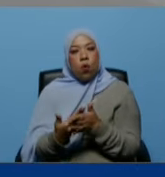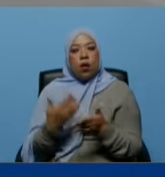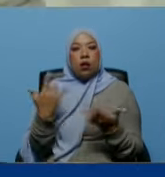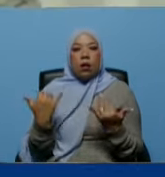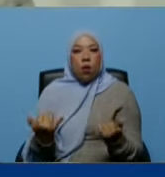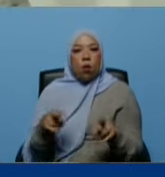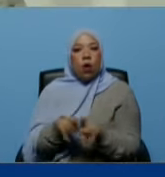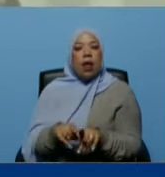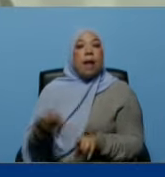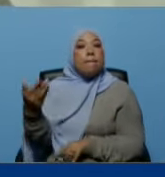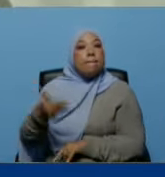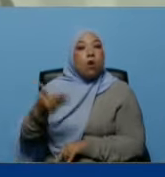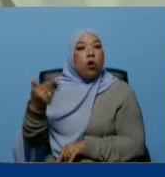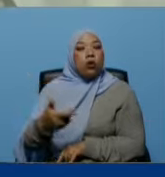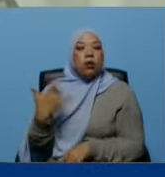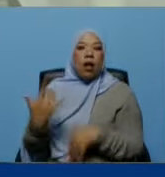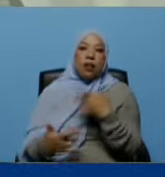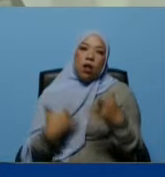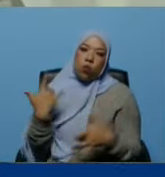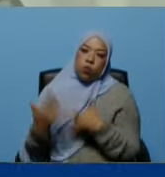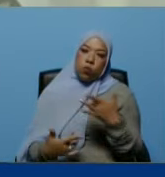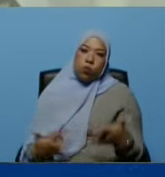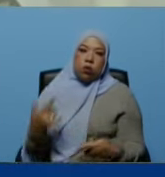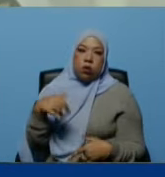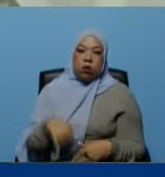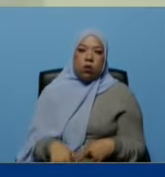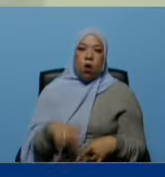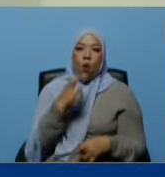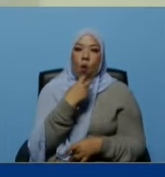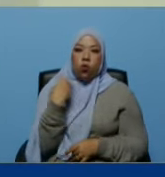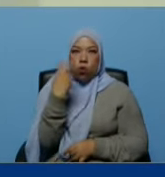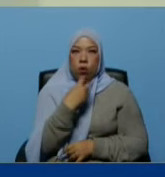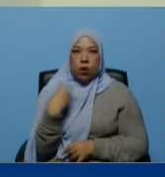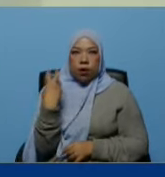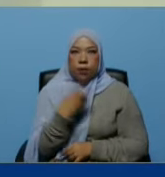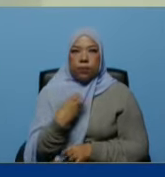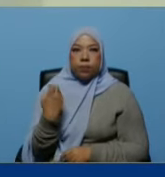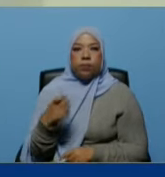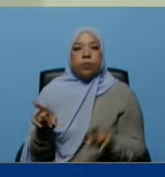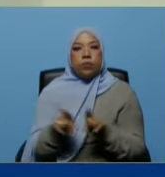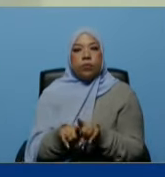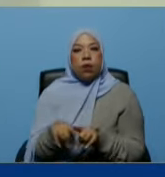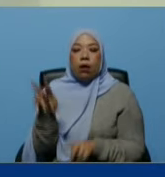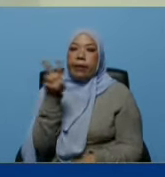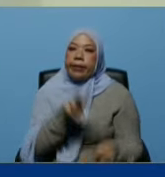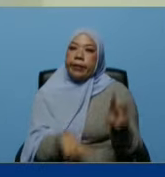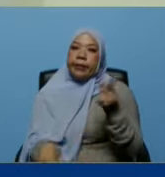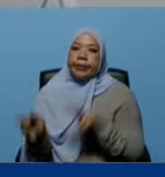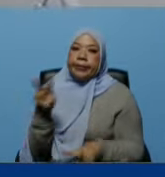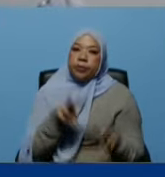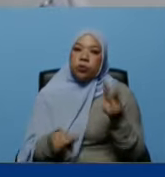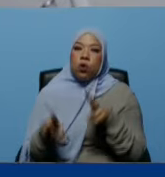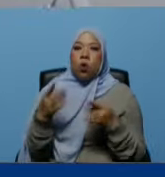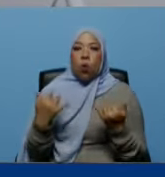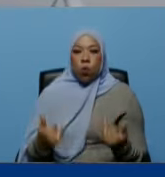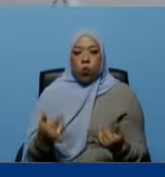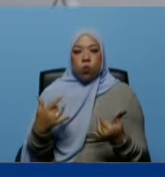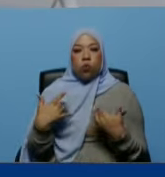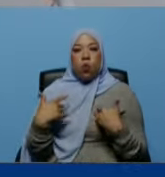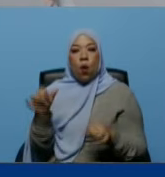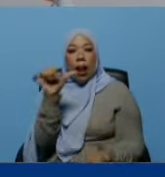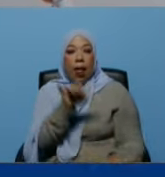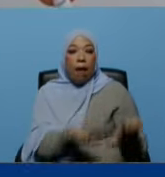más importante y más actualizada de lo que es la odontología de igual manera hacemos el recorrido al área de